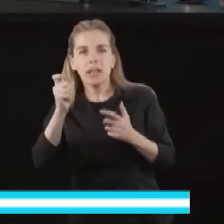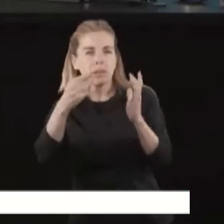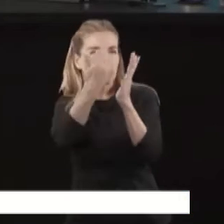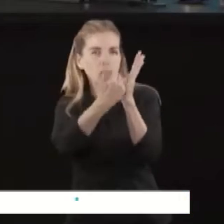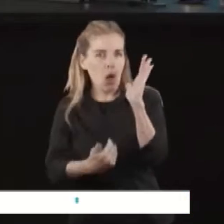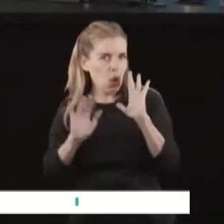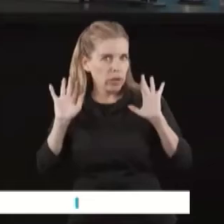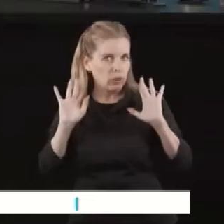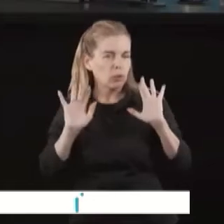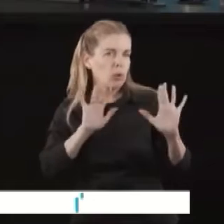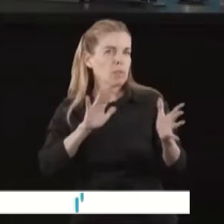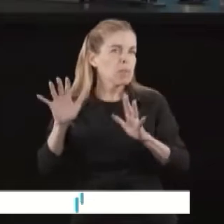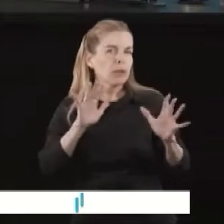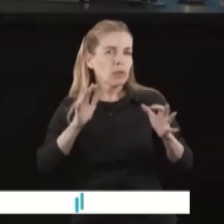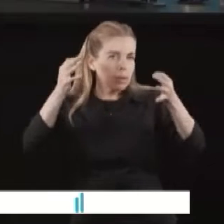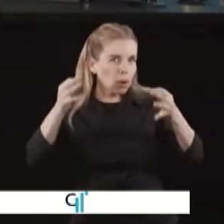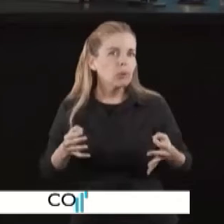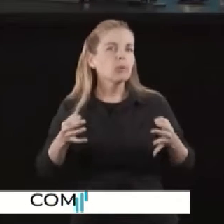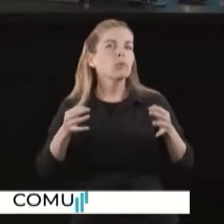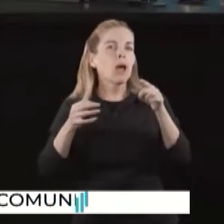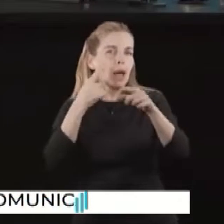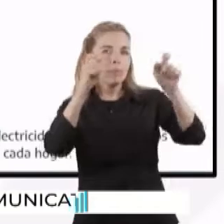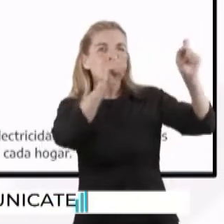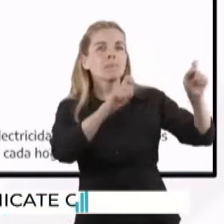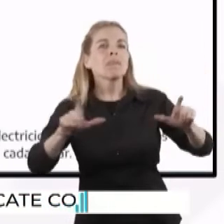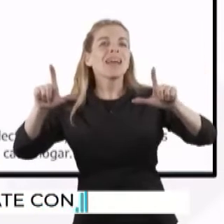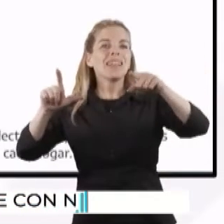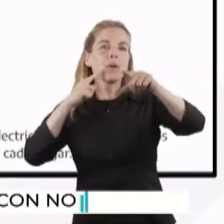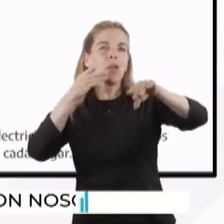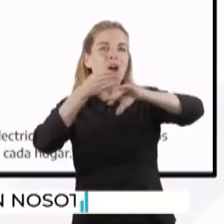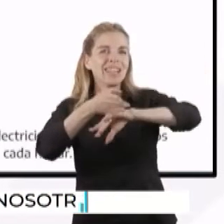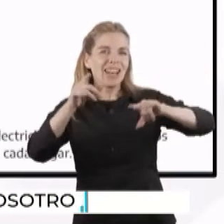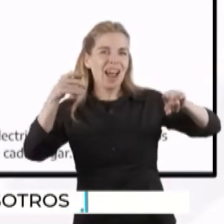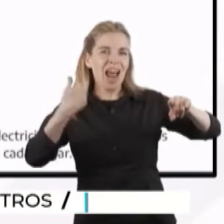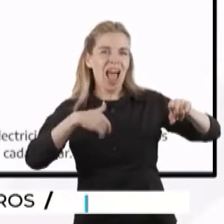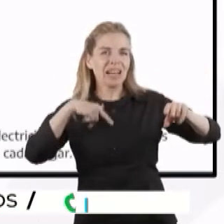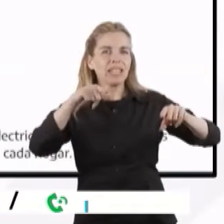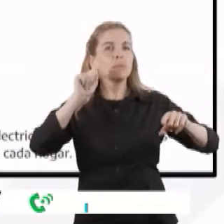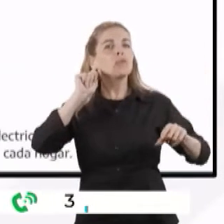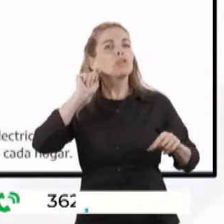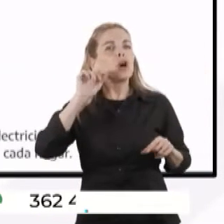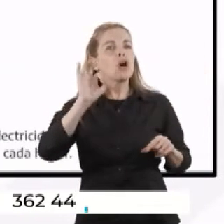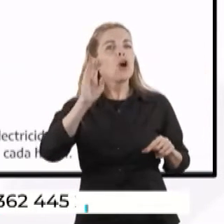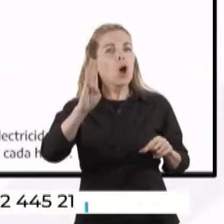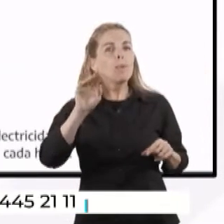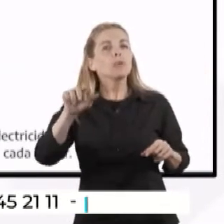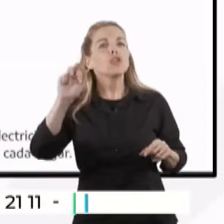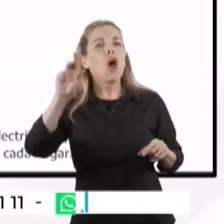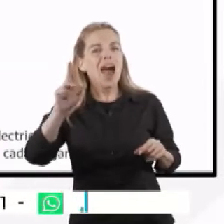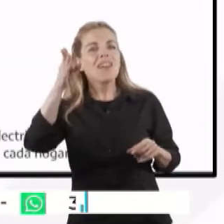Esta es la página principal, cuando entran en argentina.gov.ar barra subsidios